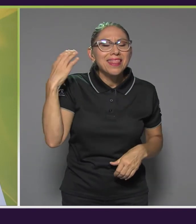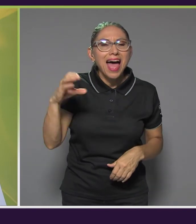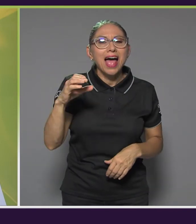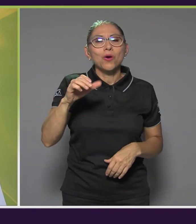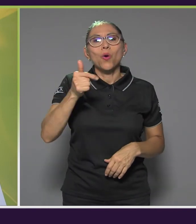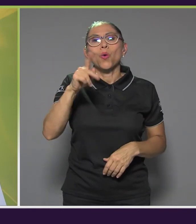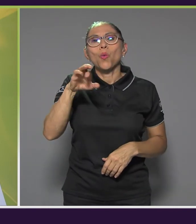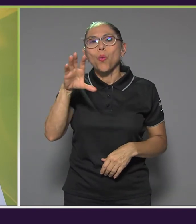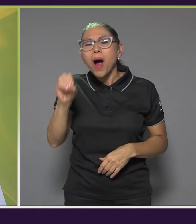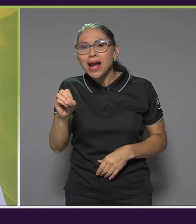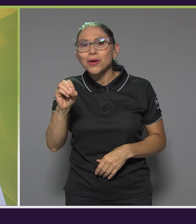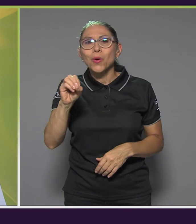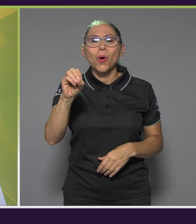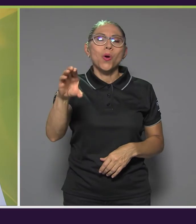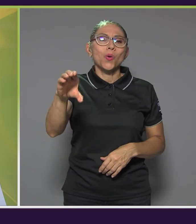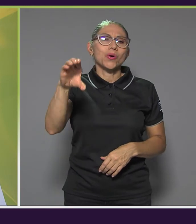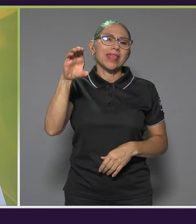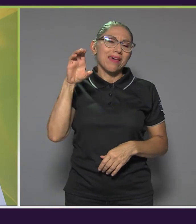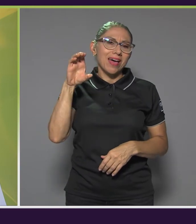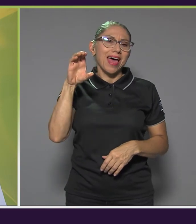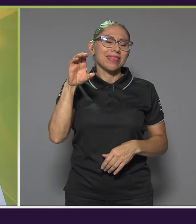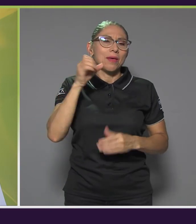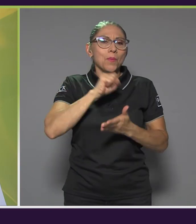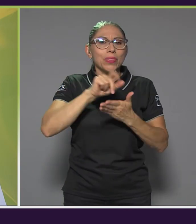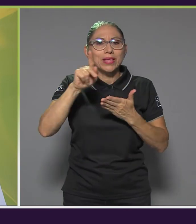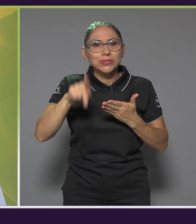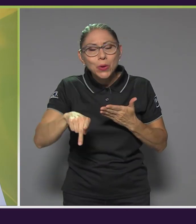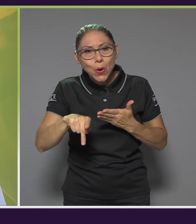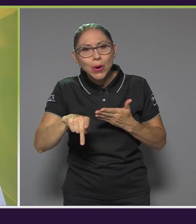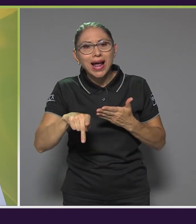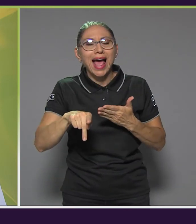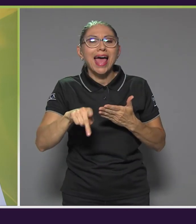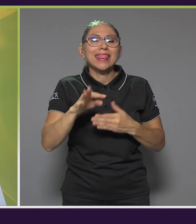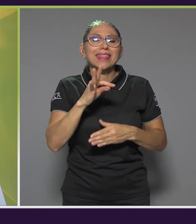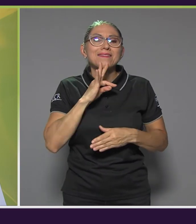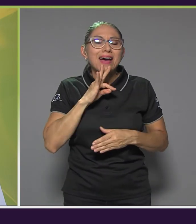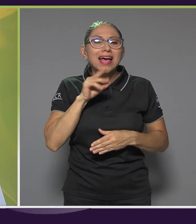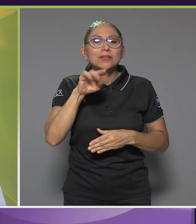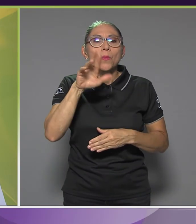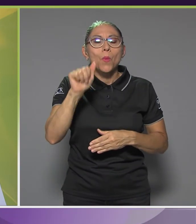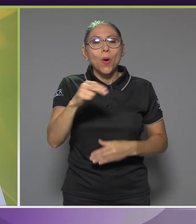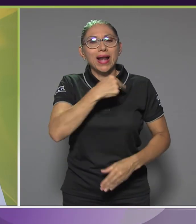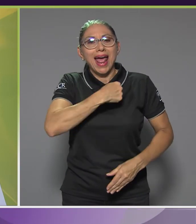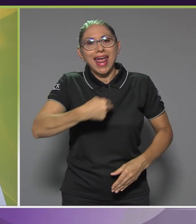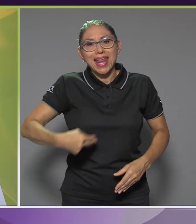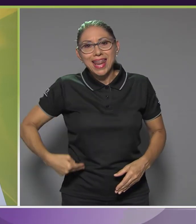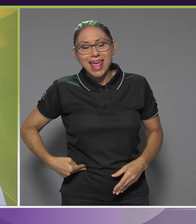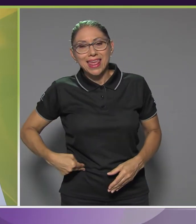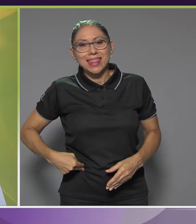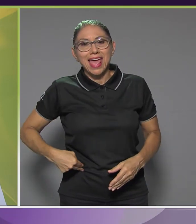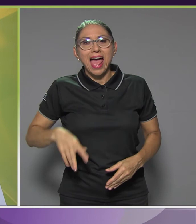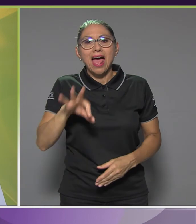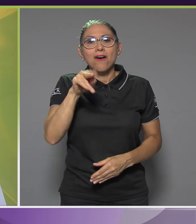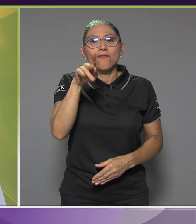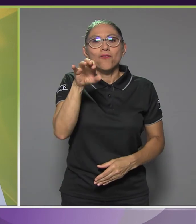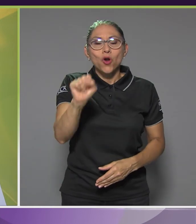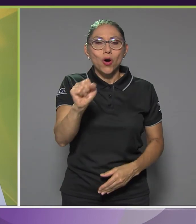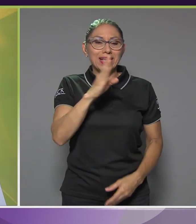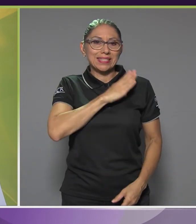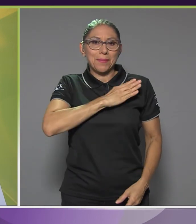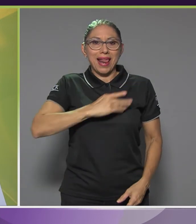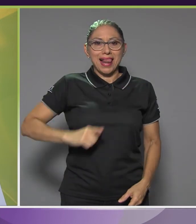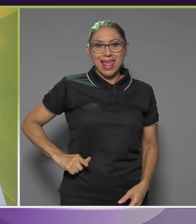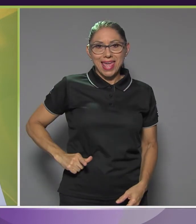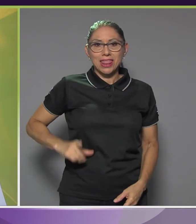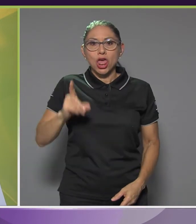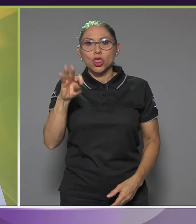El Huarco, Curridabad, Montes de Oca, Tibás, Mora, Heredia, Flores, Belén, Dota,